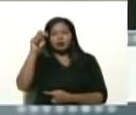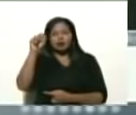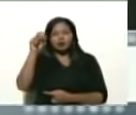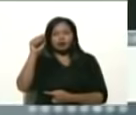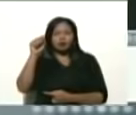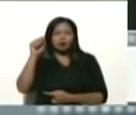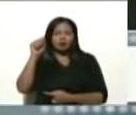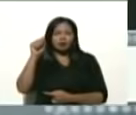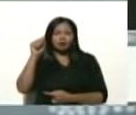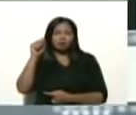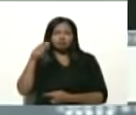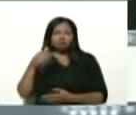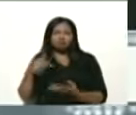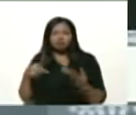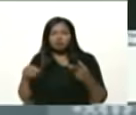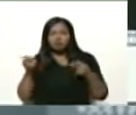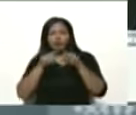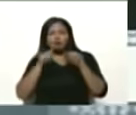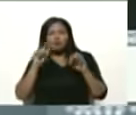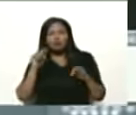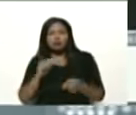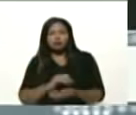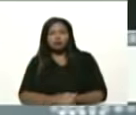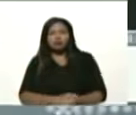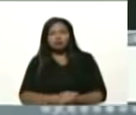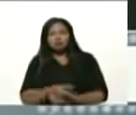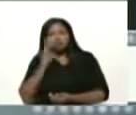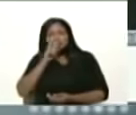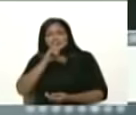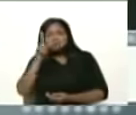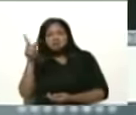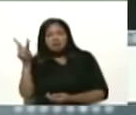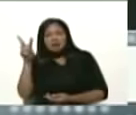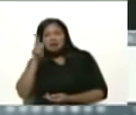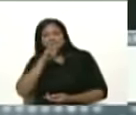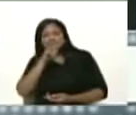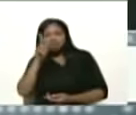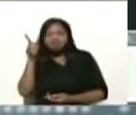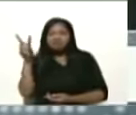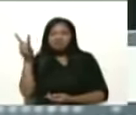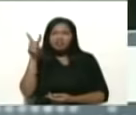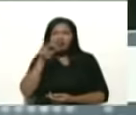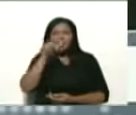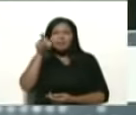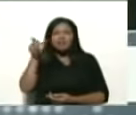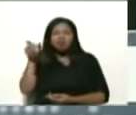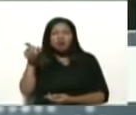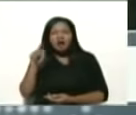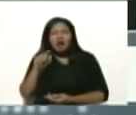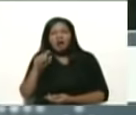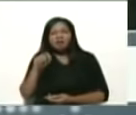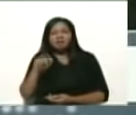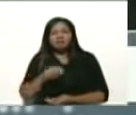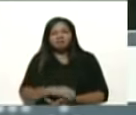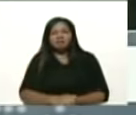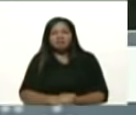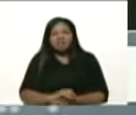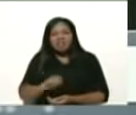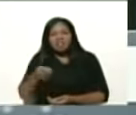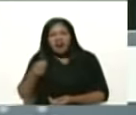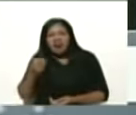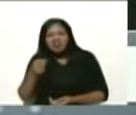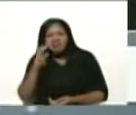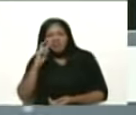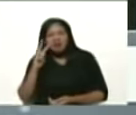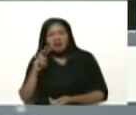Gwynfer Nieves, ahí estoy viendo, mira, por aquí hay una gente del Táchira, Christopher Simpson